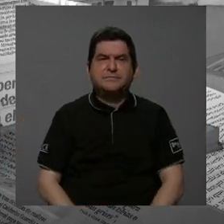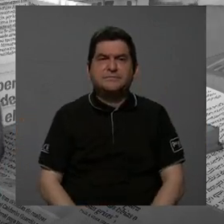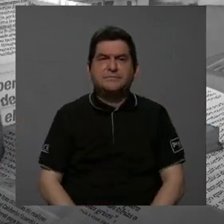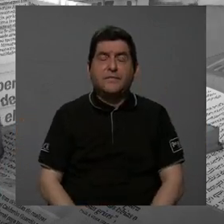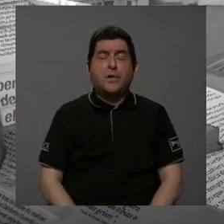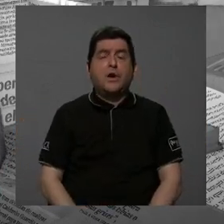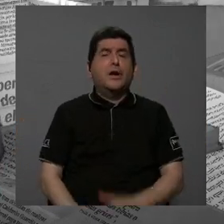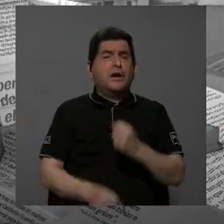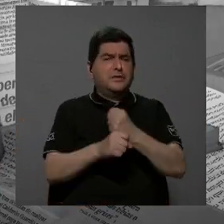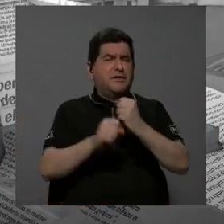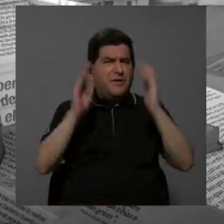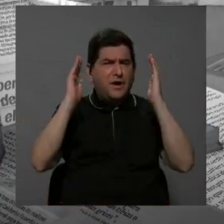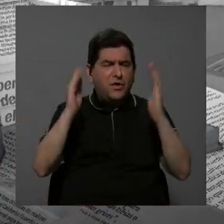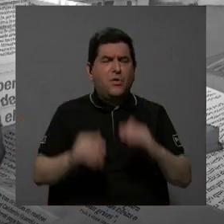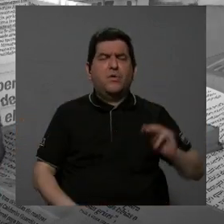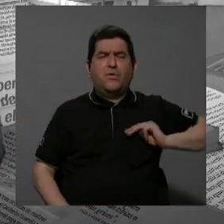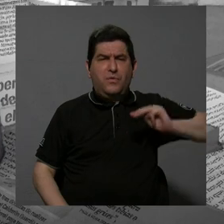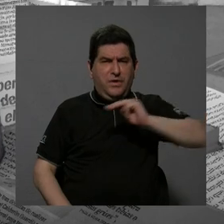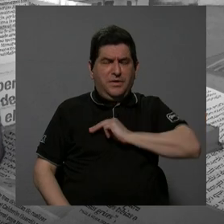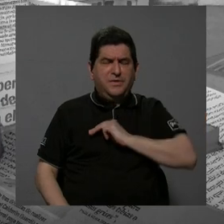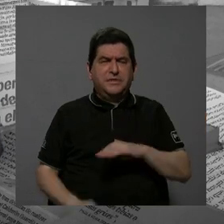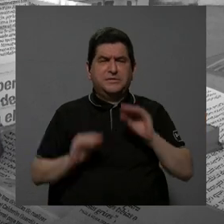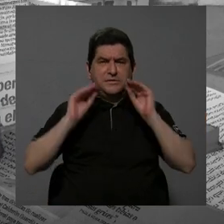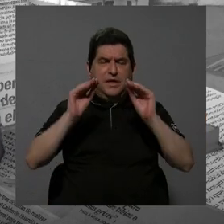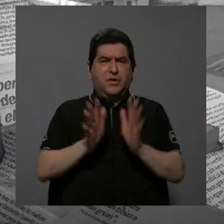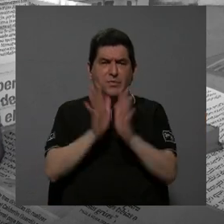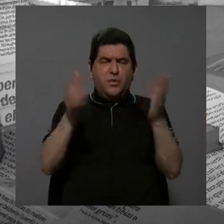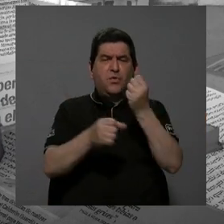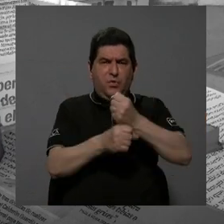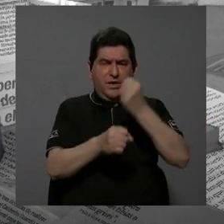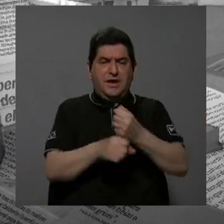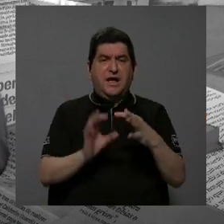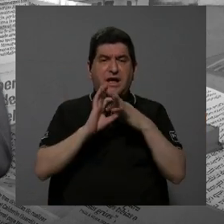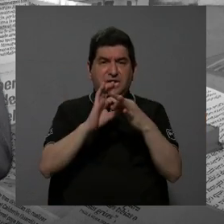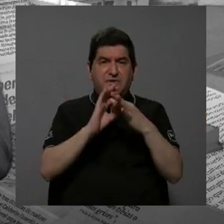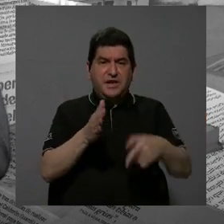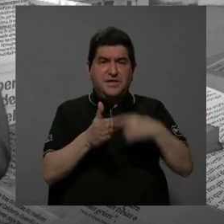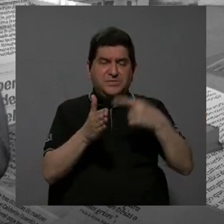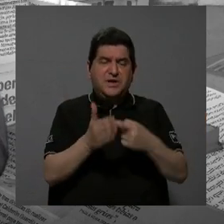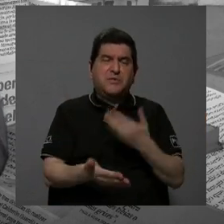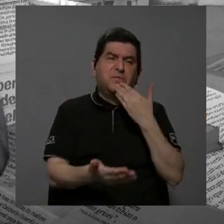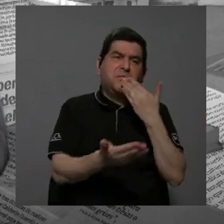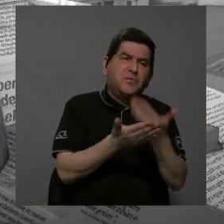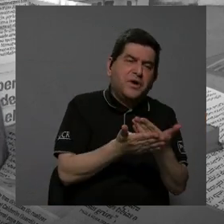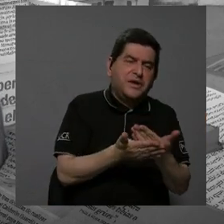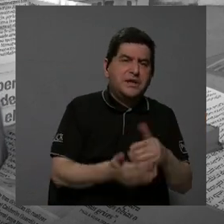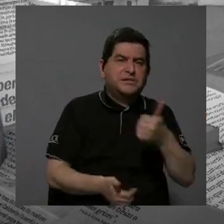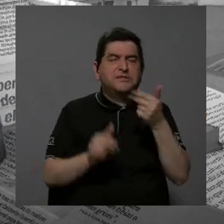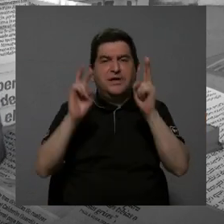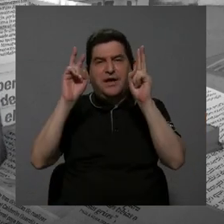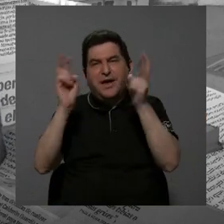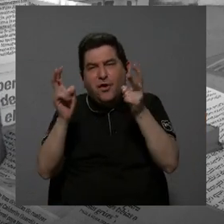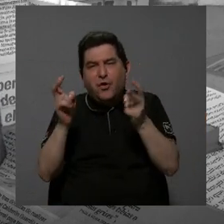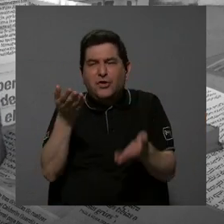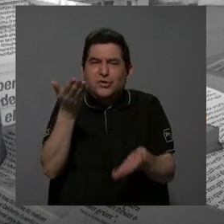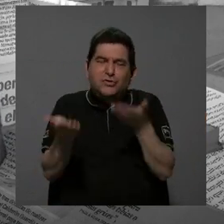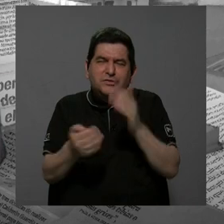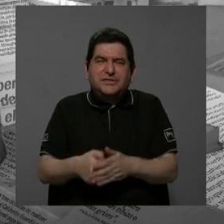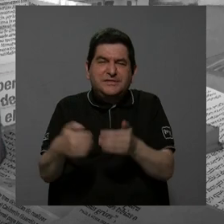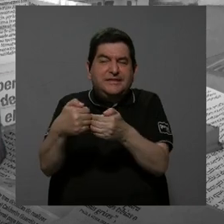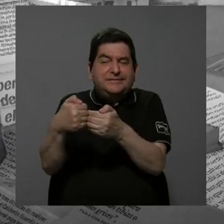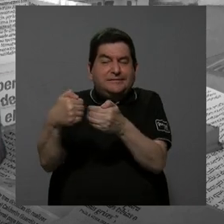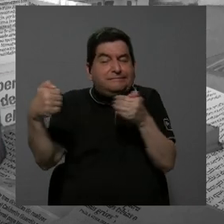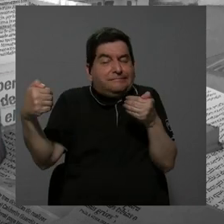enormes esfuerzos para trabajar con el Ministerio de Educación Pública, en algún momento las relaciones han sido más cordiales, en otros temas pues hay una cierta